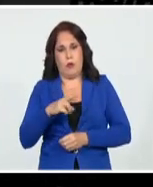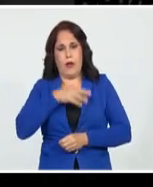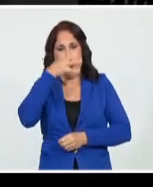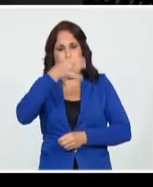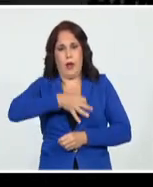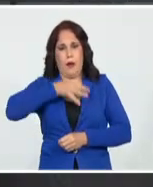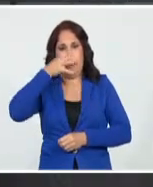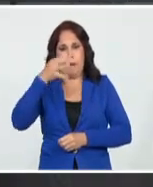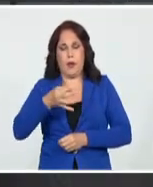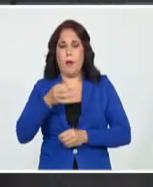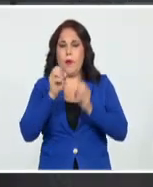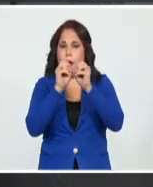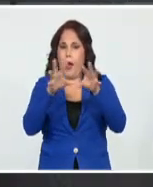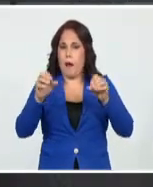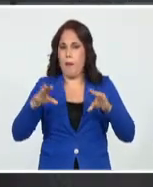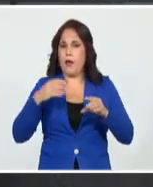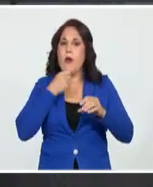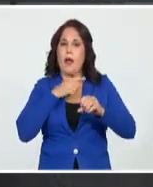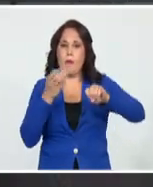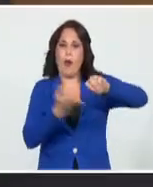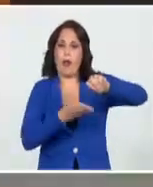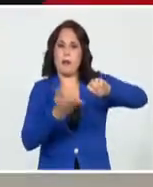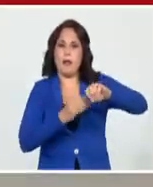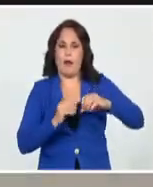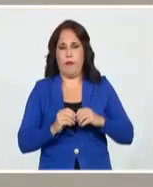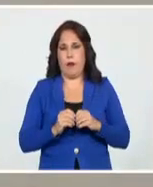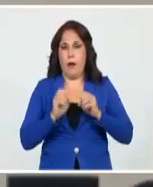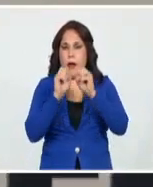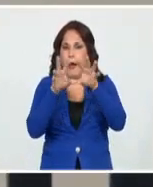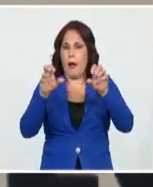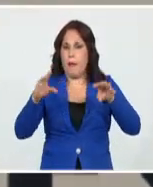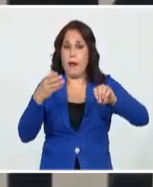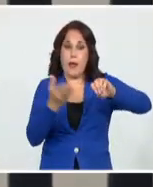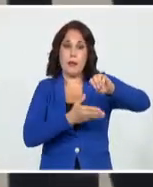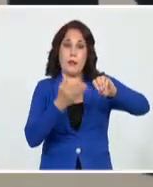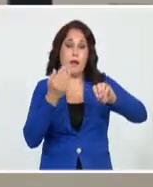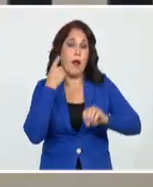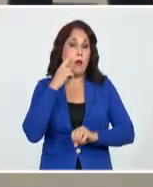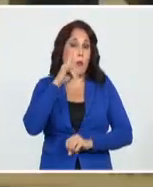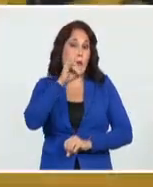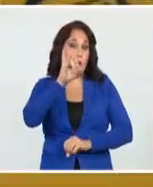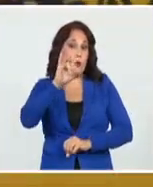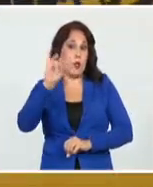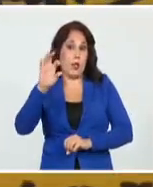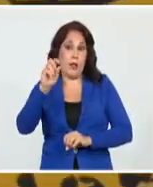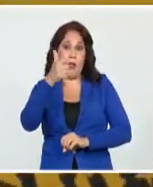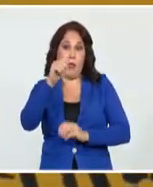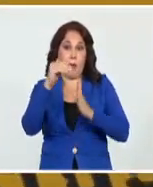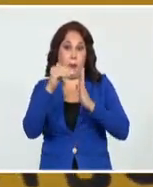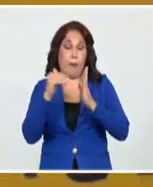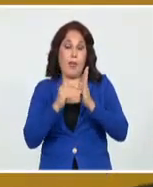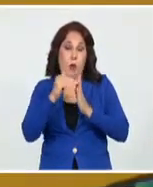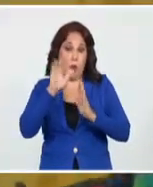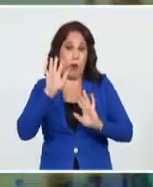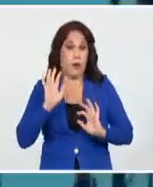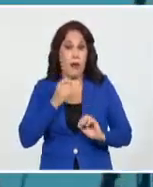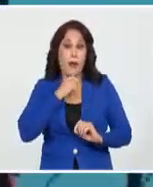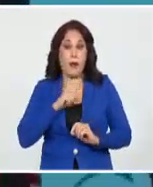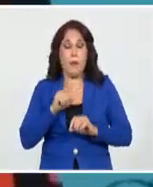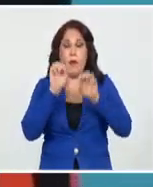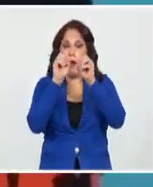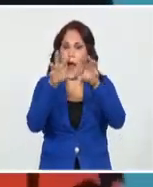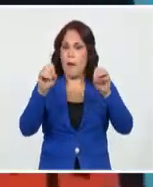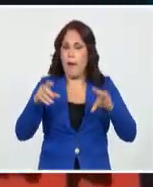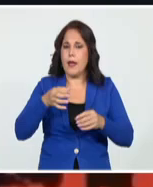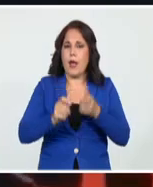de campañas para la zafra. Está la campaña famosa de la zafra del 70 de los 10 millones. Estamos hablando de campañas